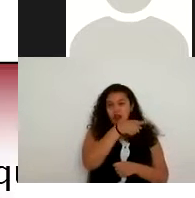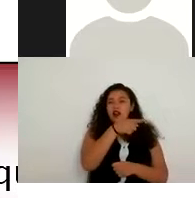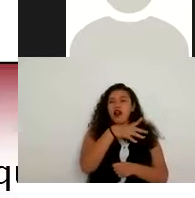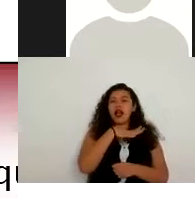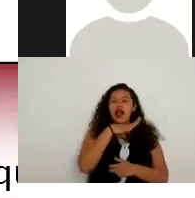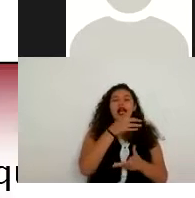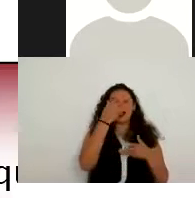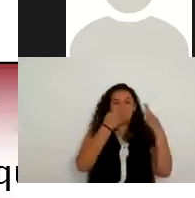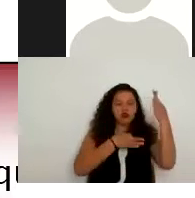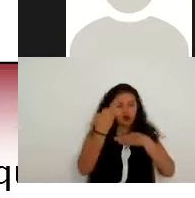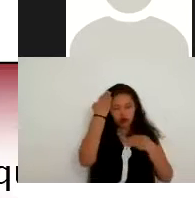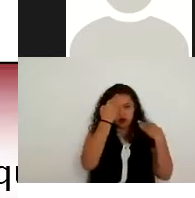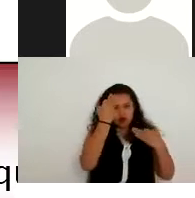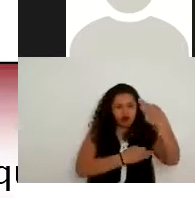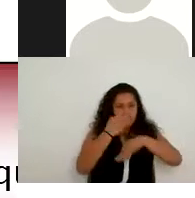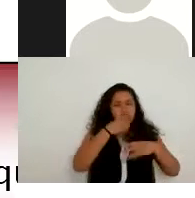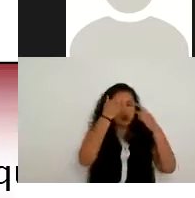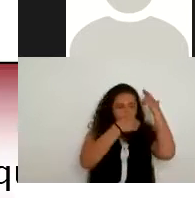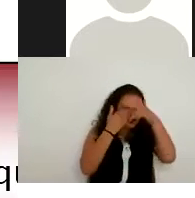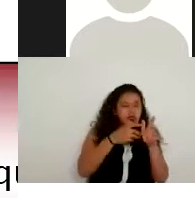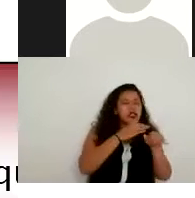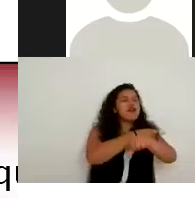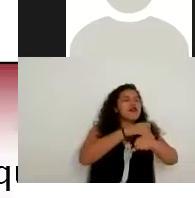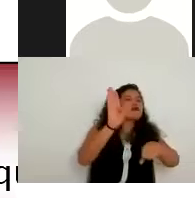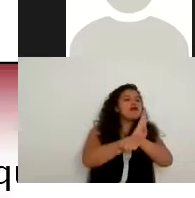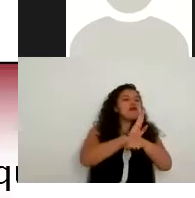posterior con la familia y con los beneficiarios